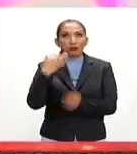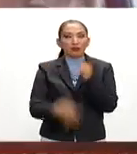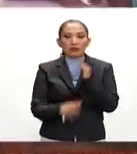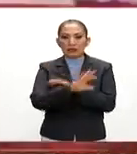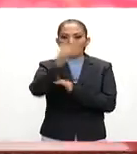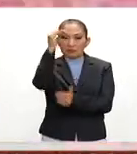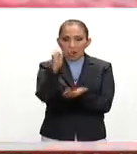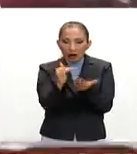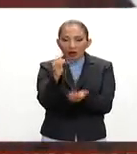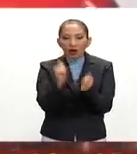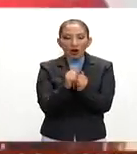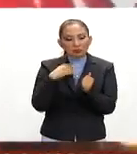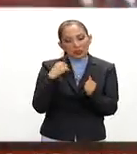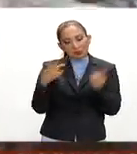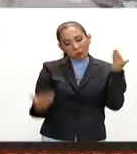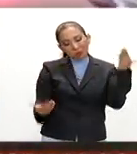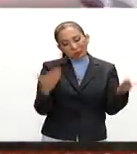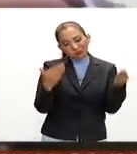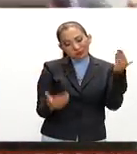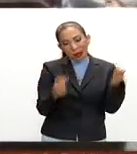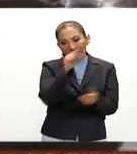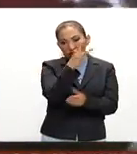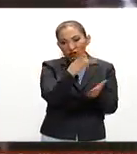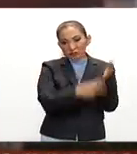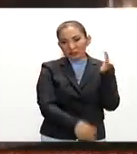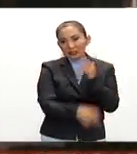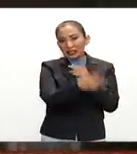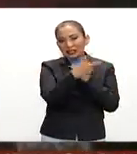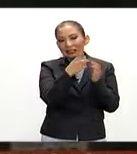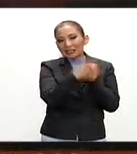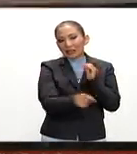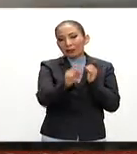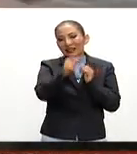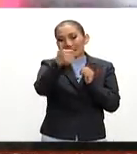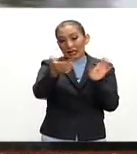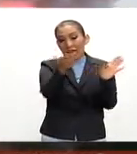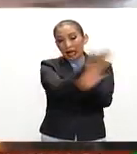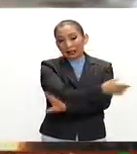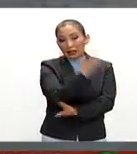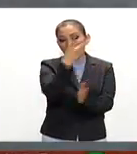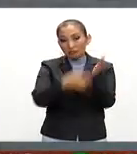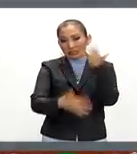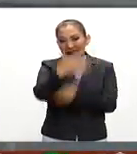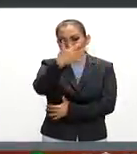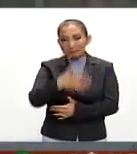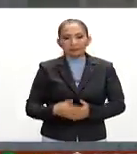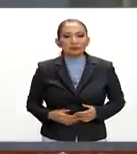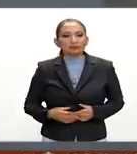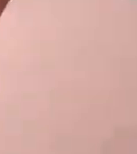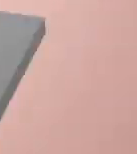disminución con relación a los 1.126 casos registrados en 2015.